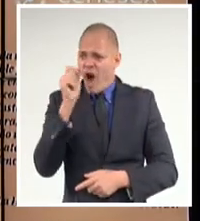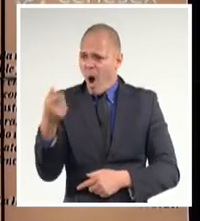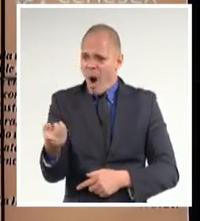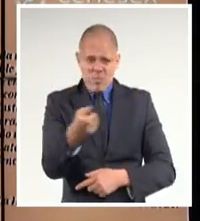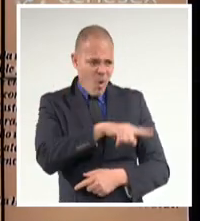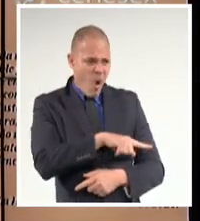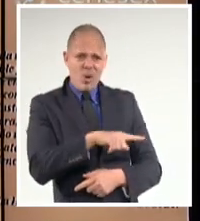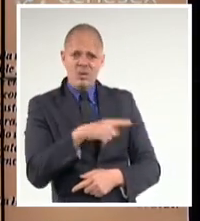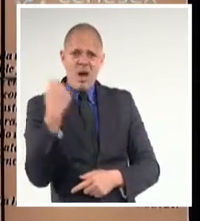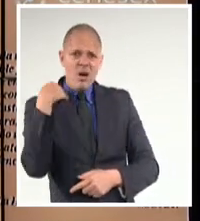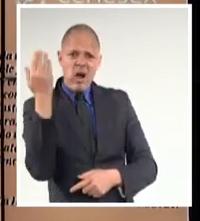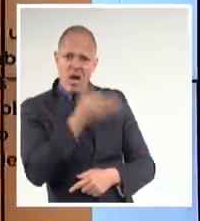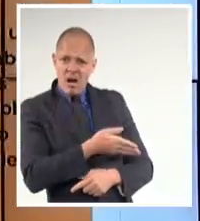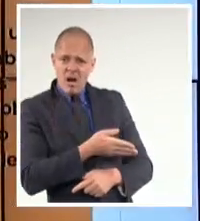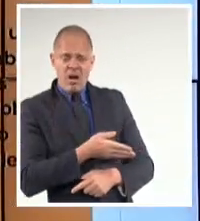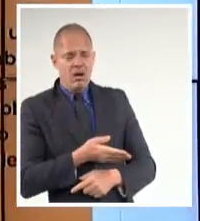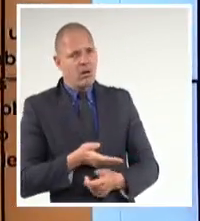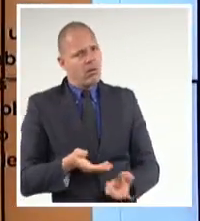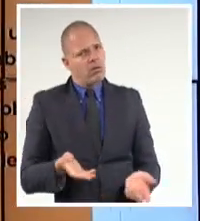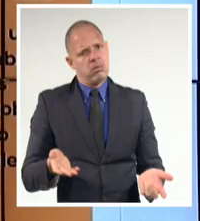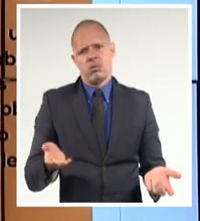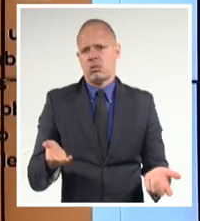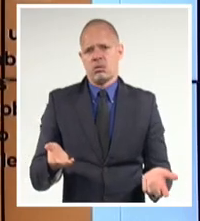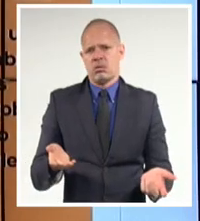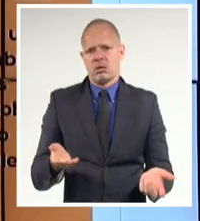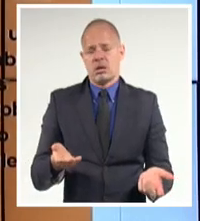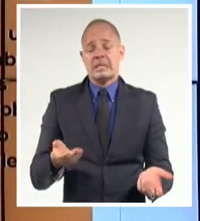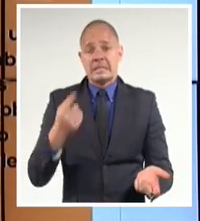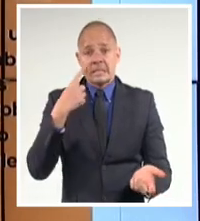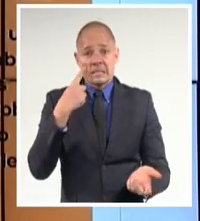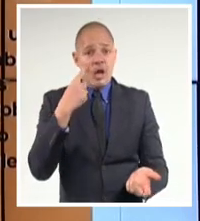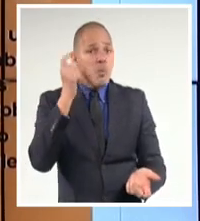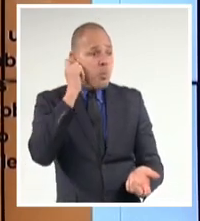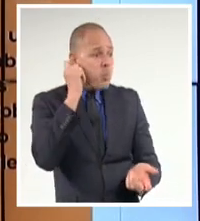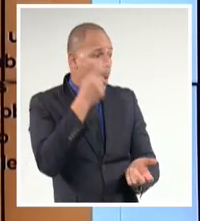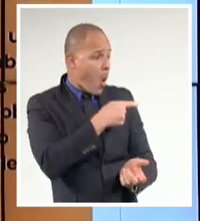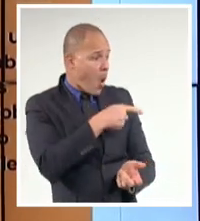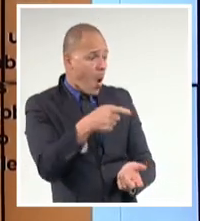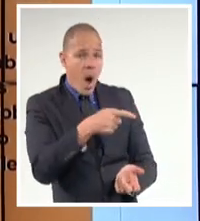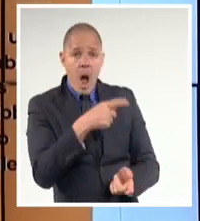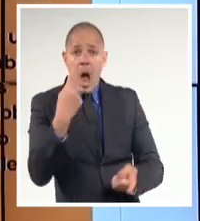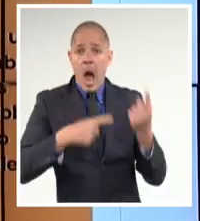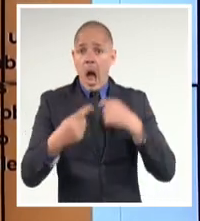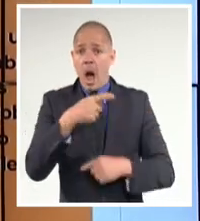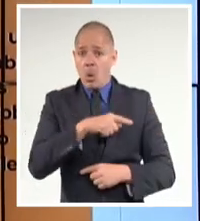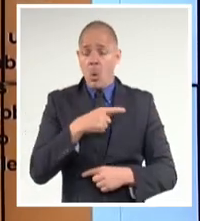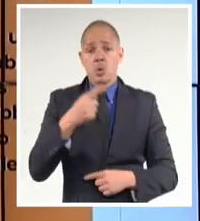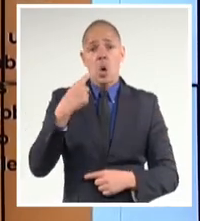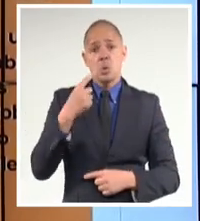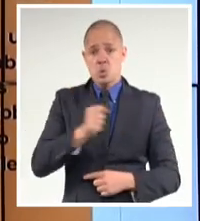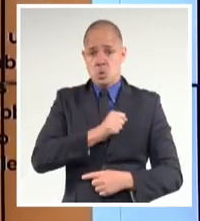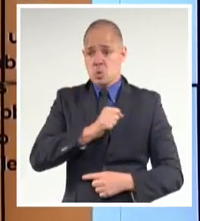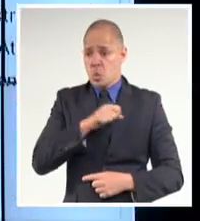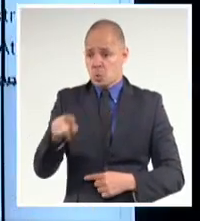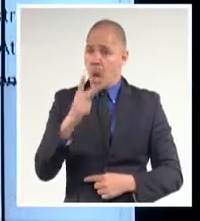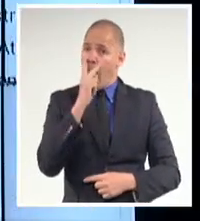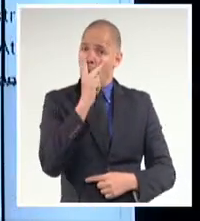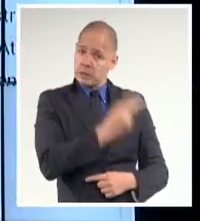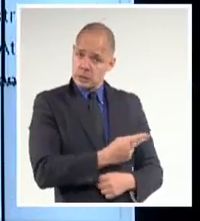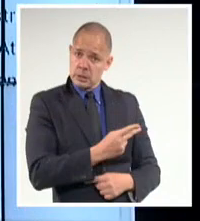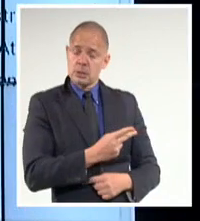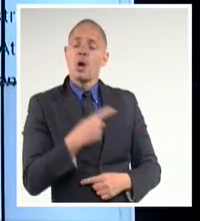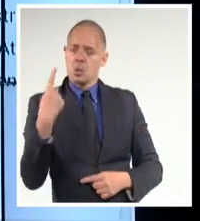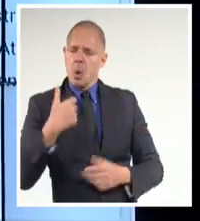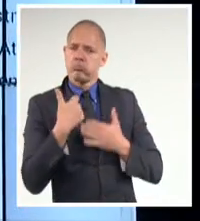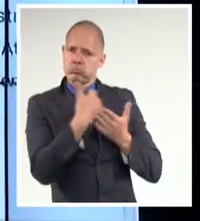terapia con protección frente a agresiones sexuales, a todas aquellas mujeres que decidan reclamar sus derechos. Que hace poco